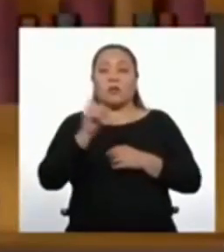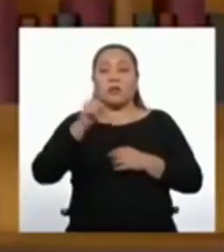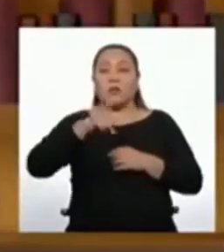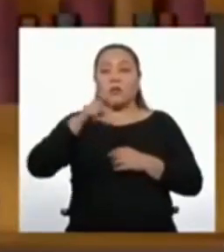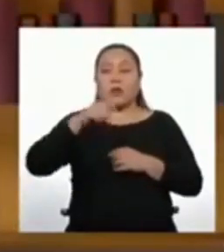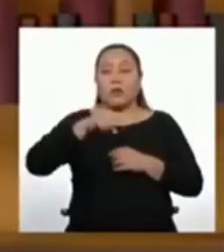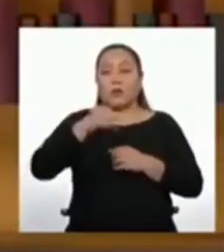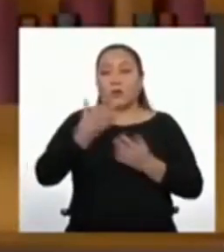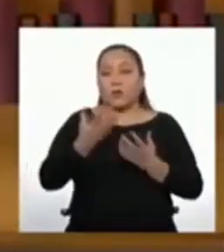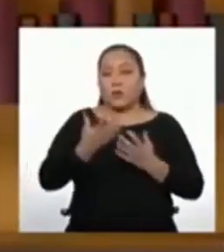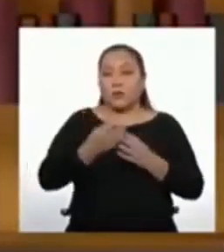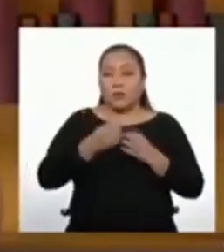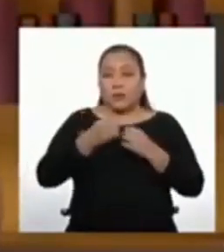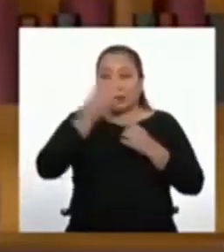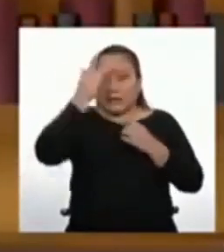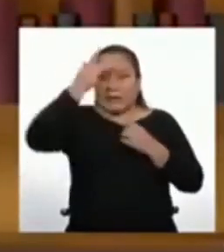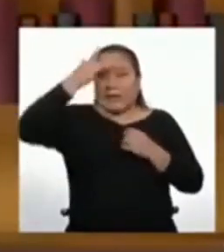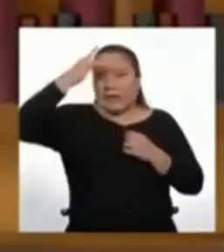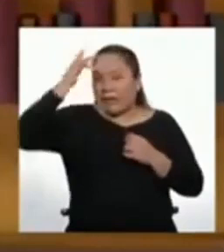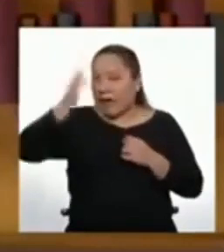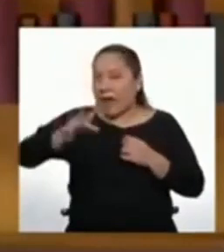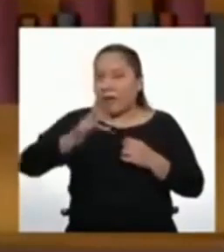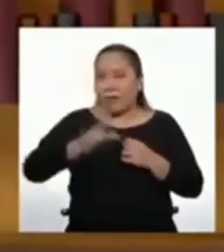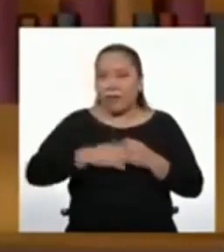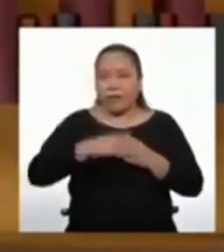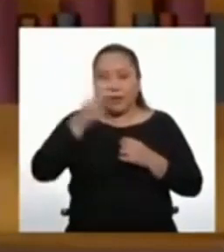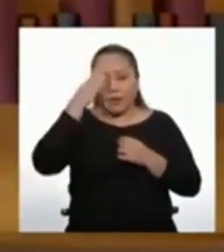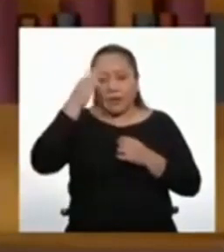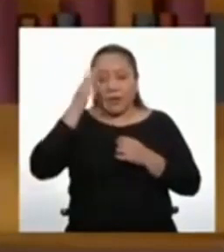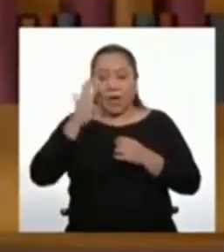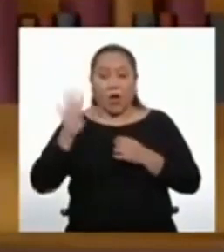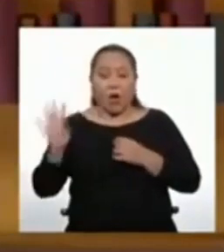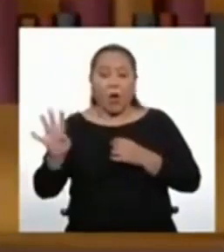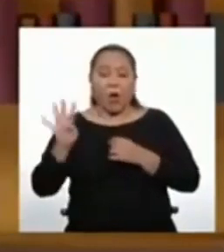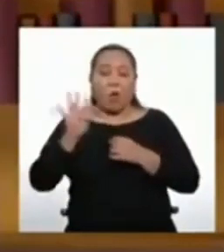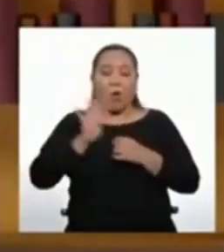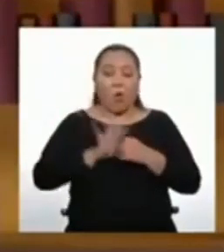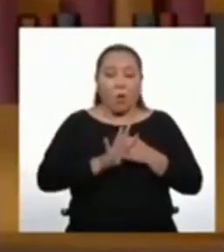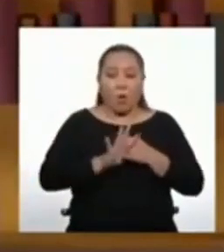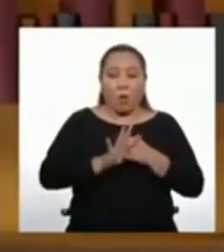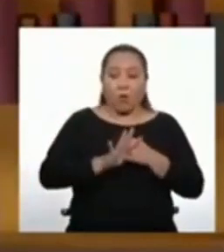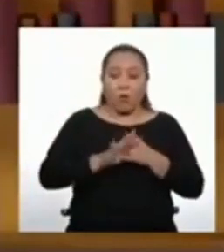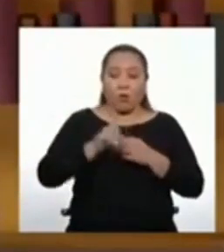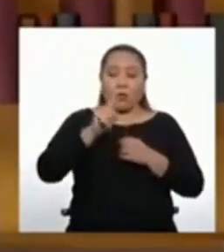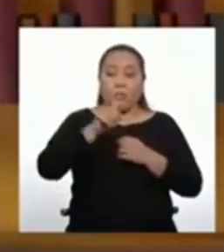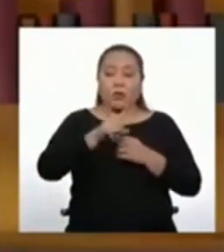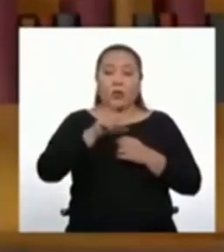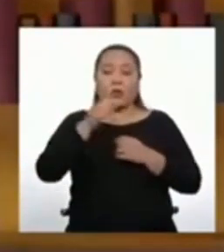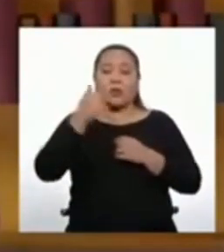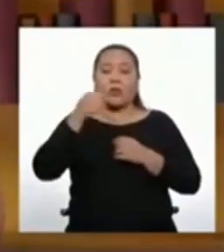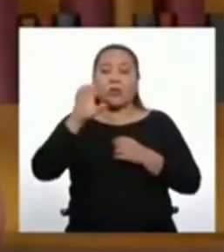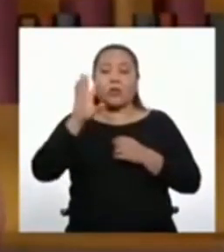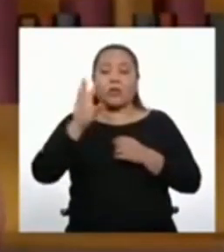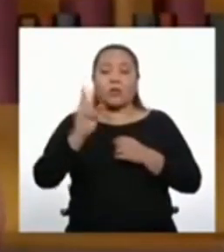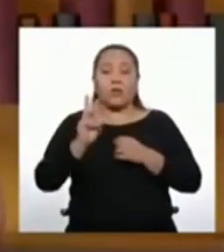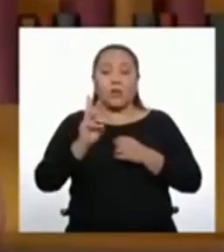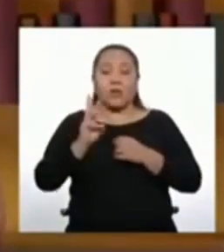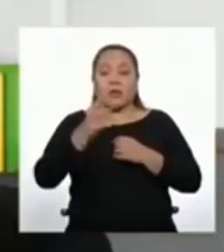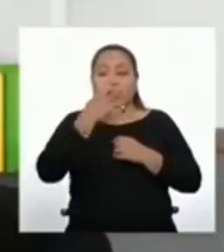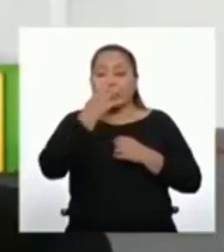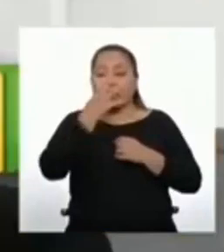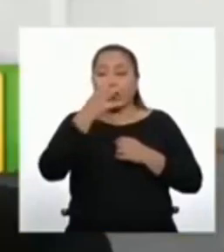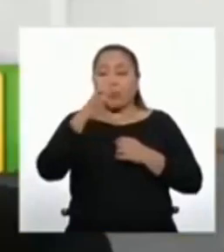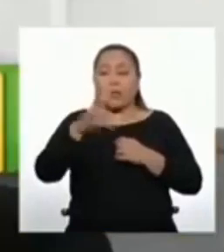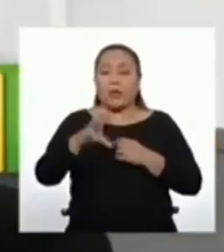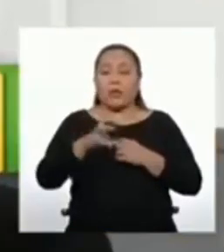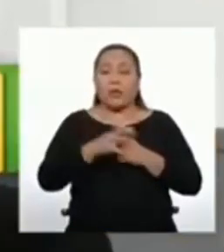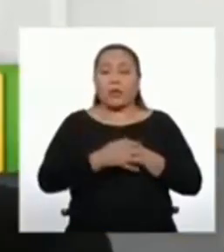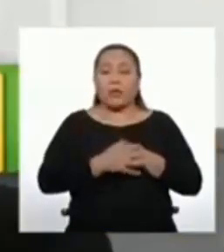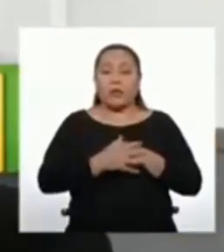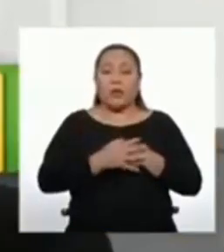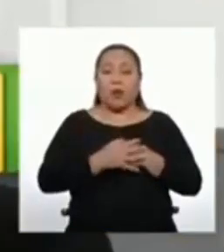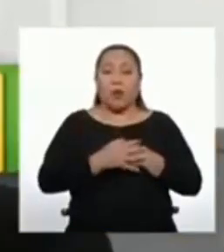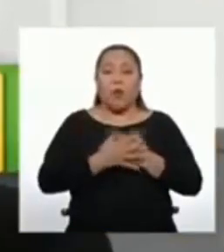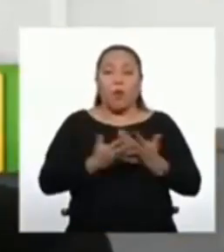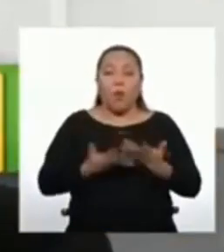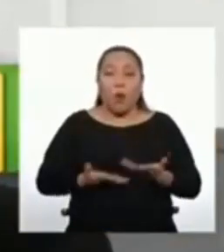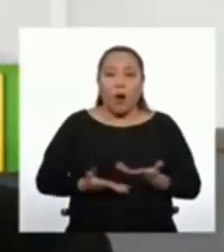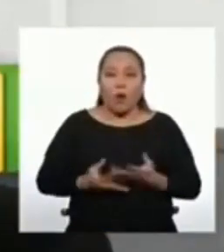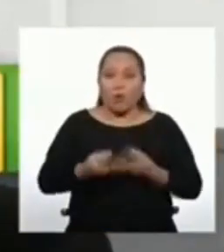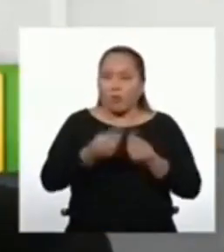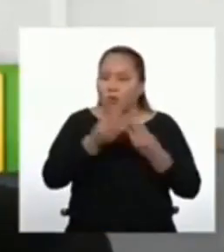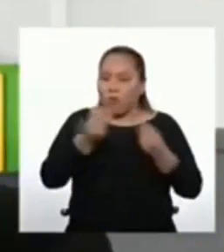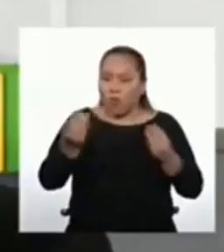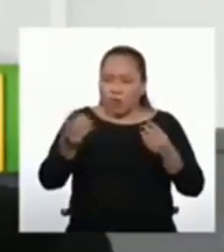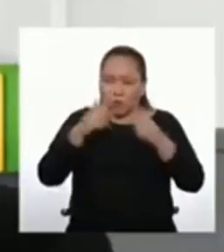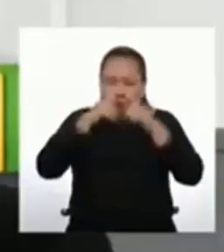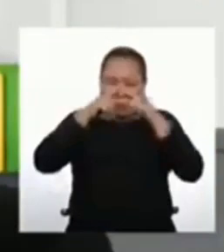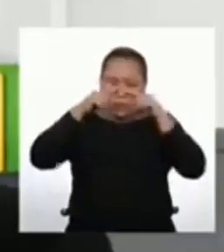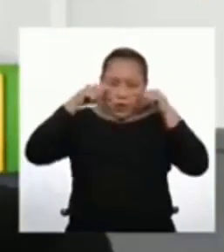sumar y concluir que en 4 días se hicieron en total 116 mascarillas. ¡Guau! Son